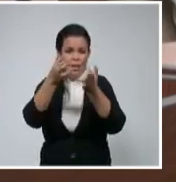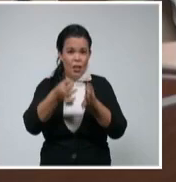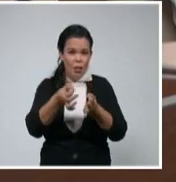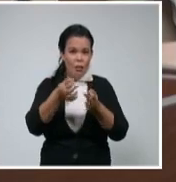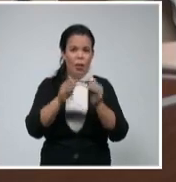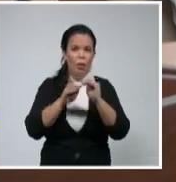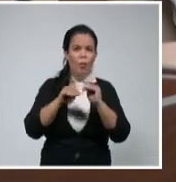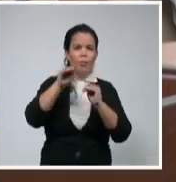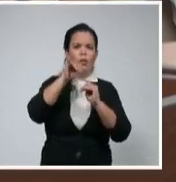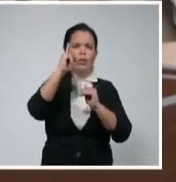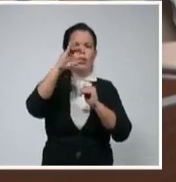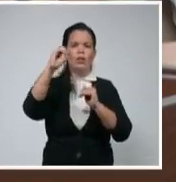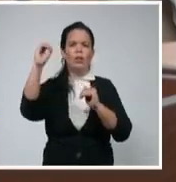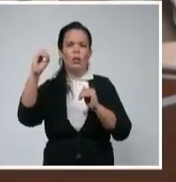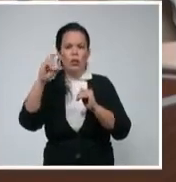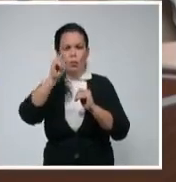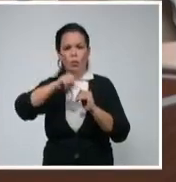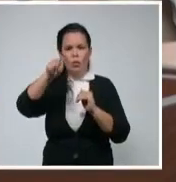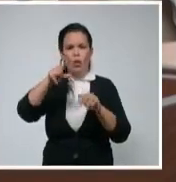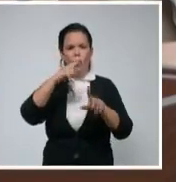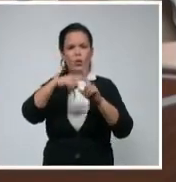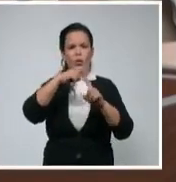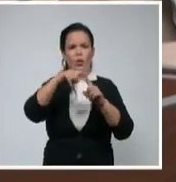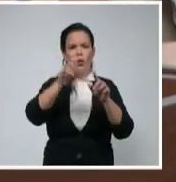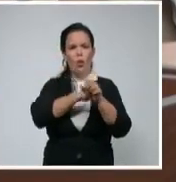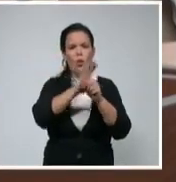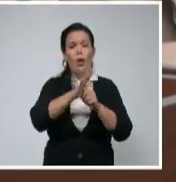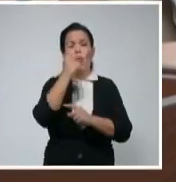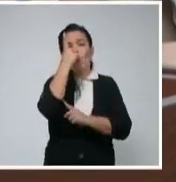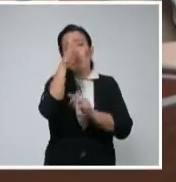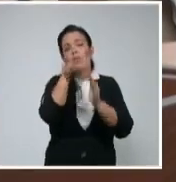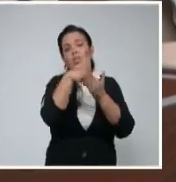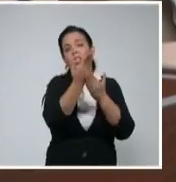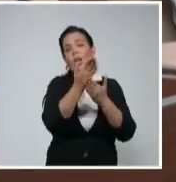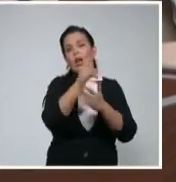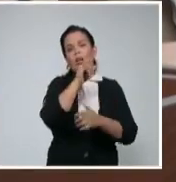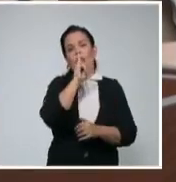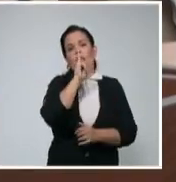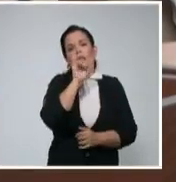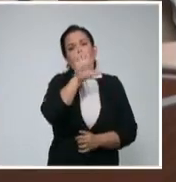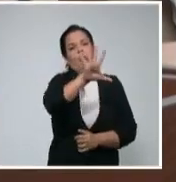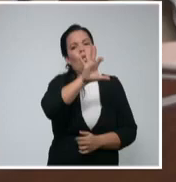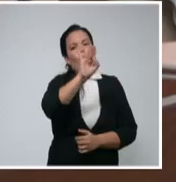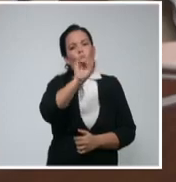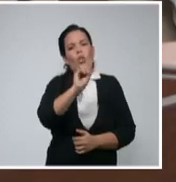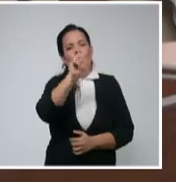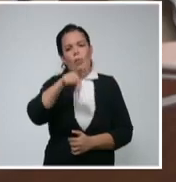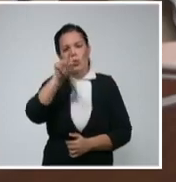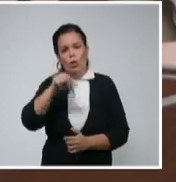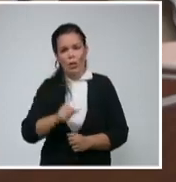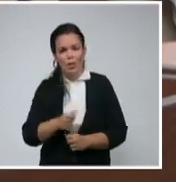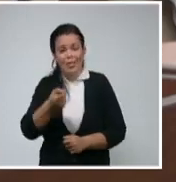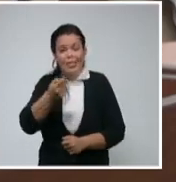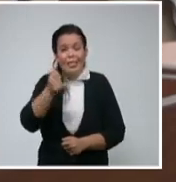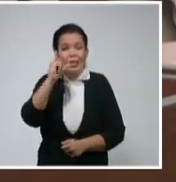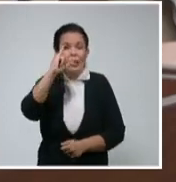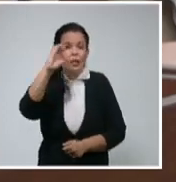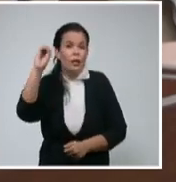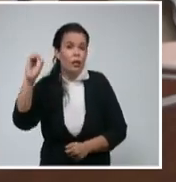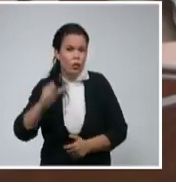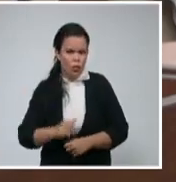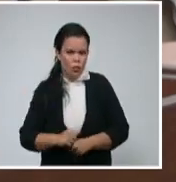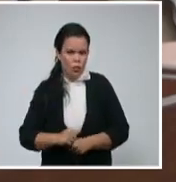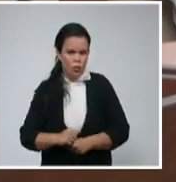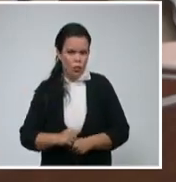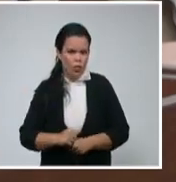solamente un día estuvo en 580 o algo por el estilo, es decir, muy próximo a los 600. Y lo que se pronostica entonces hasta